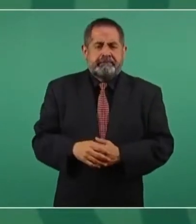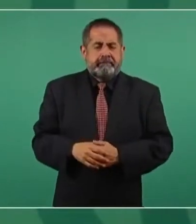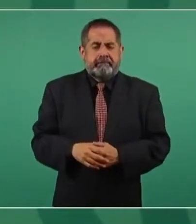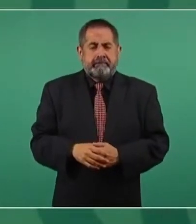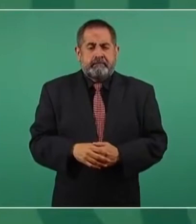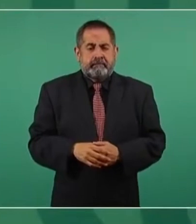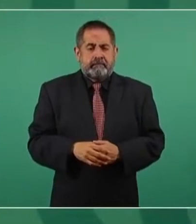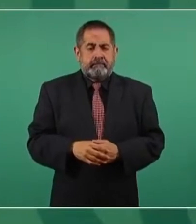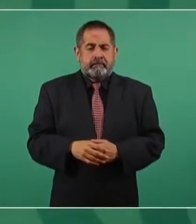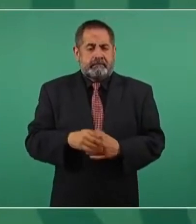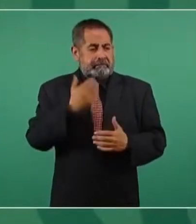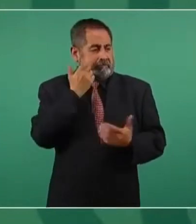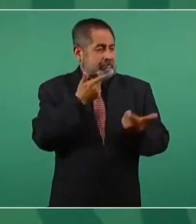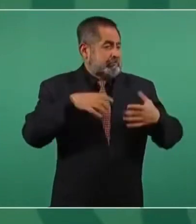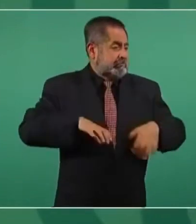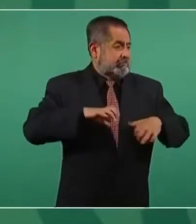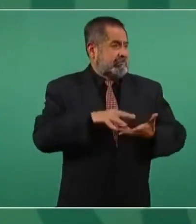es acumulación